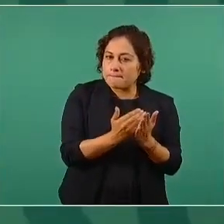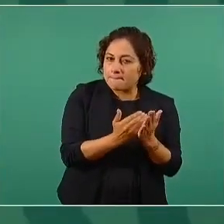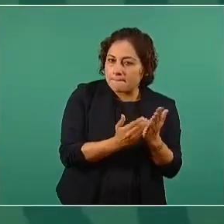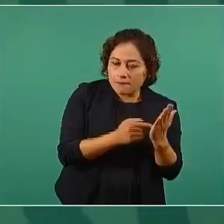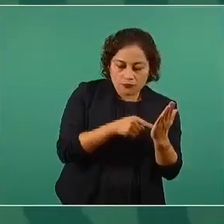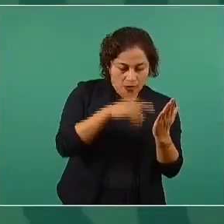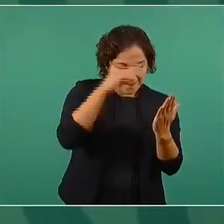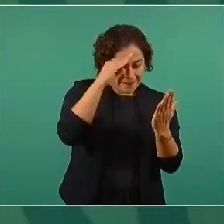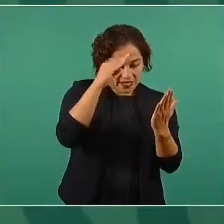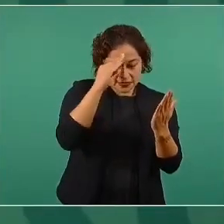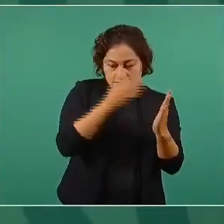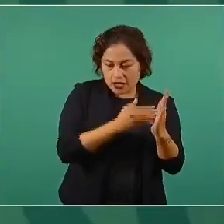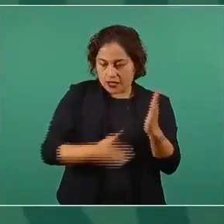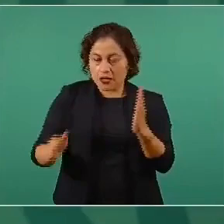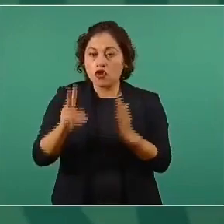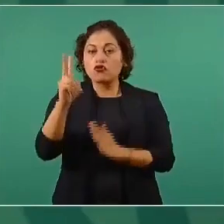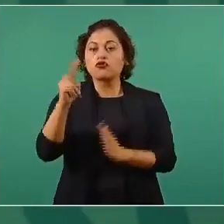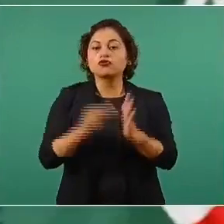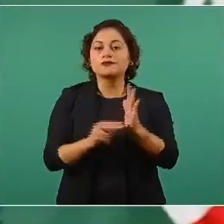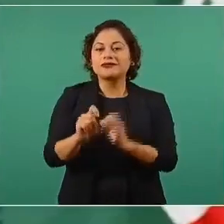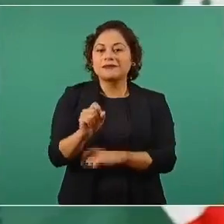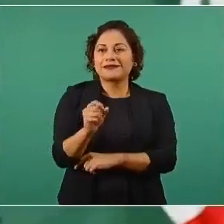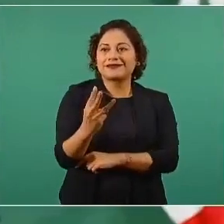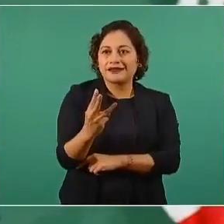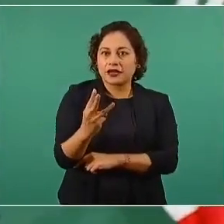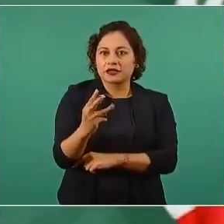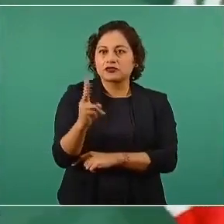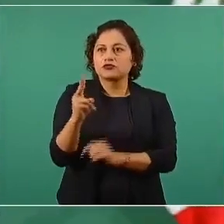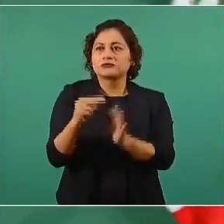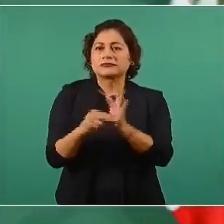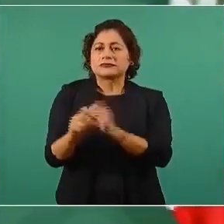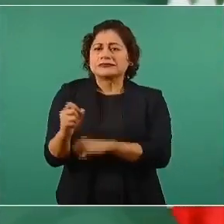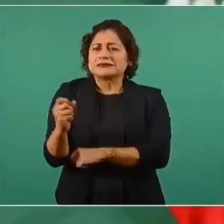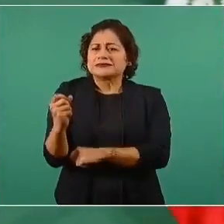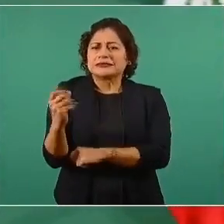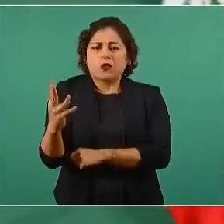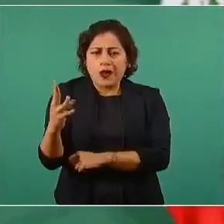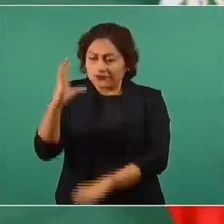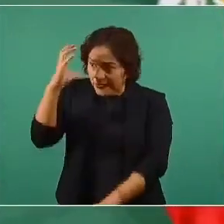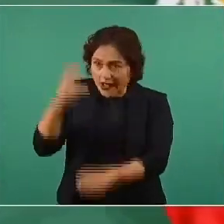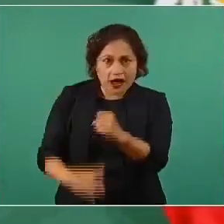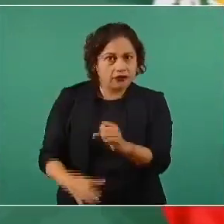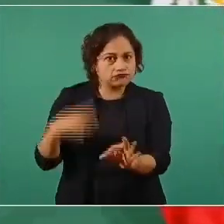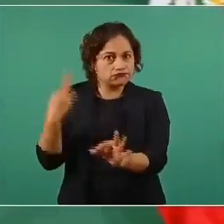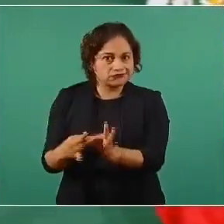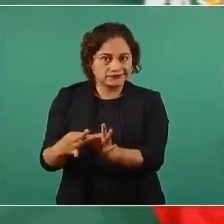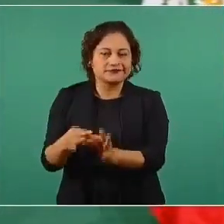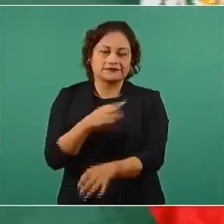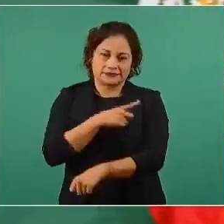2023 a finales 2024 y implica no sólo